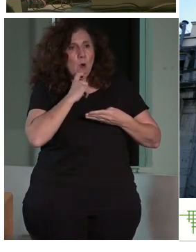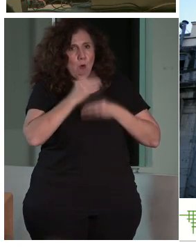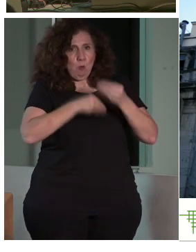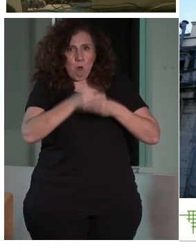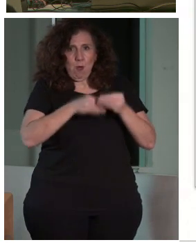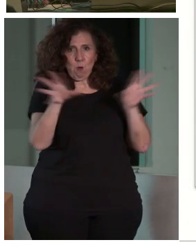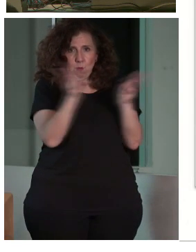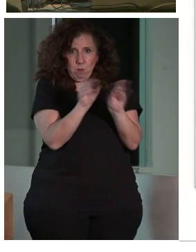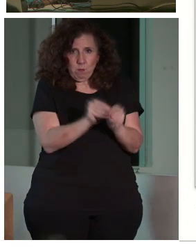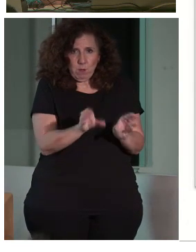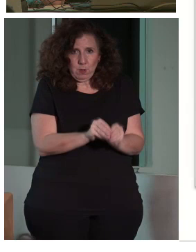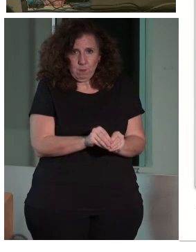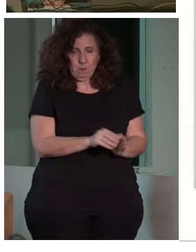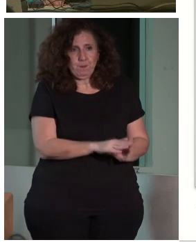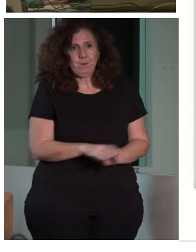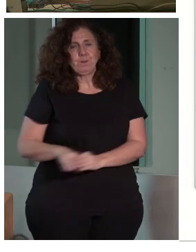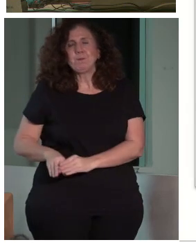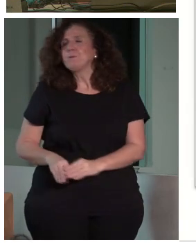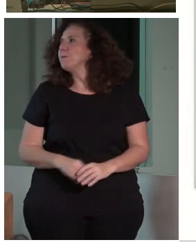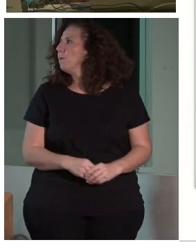esquemática cuál es el proceso, ¿no?